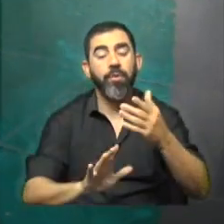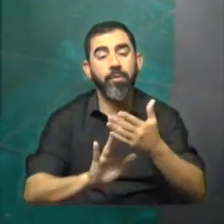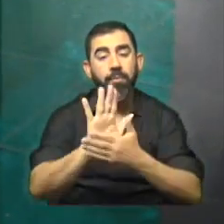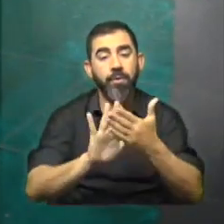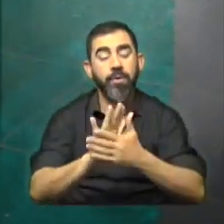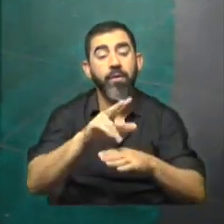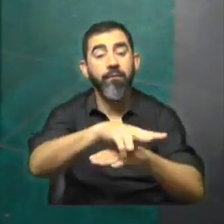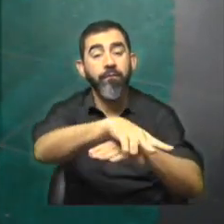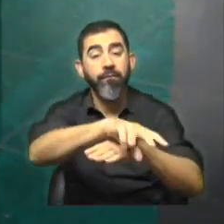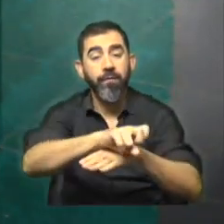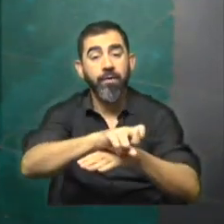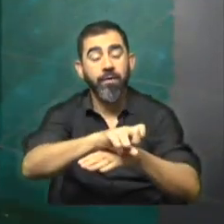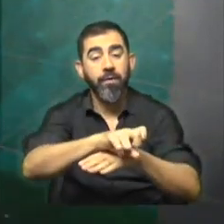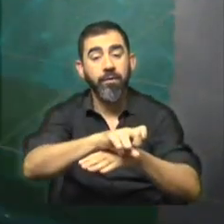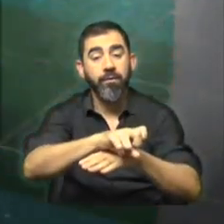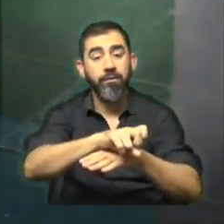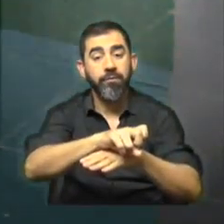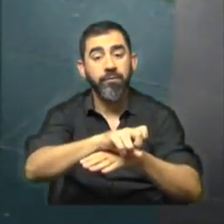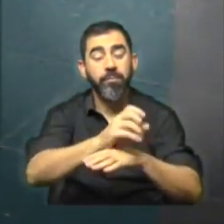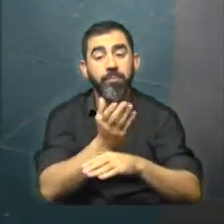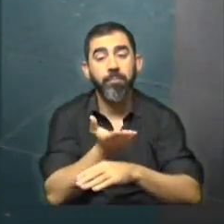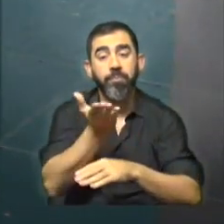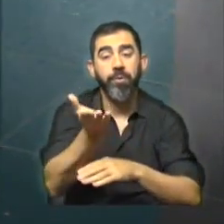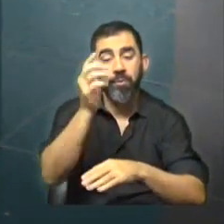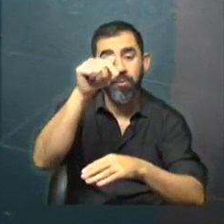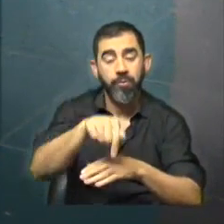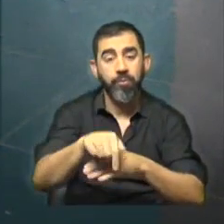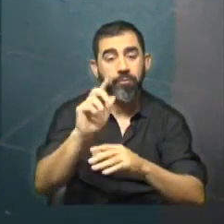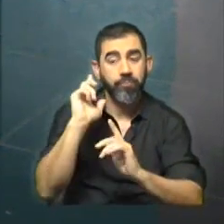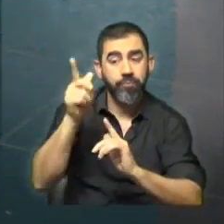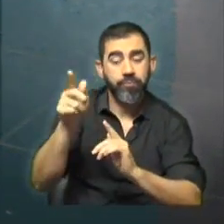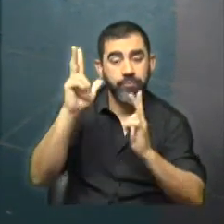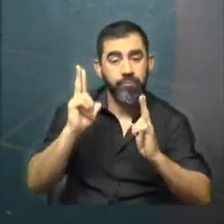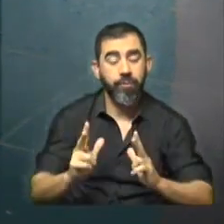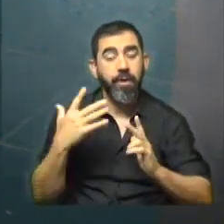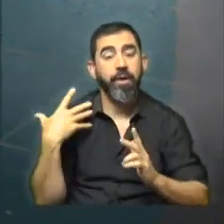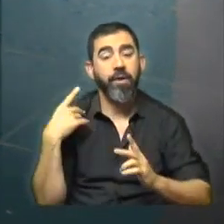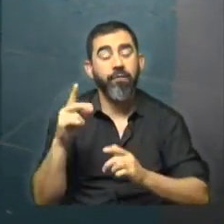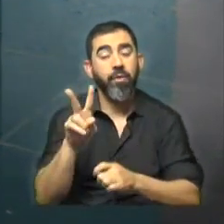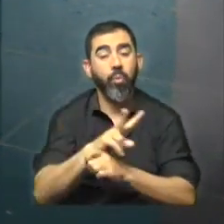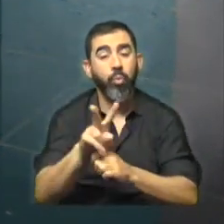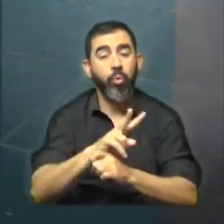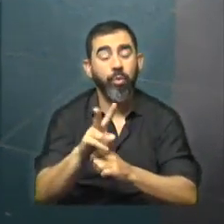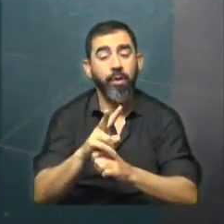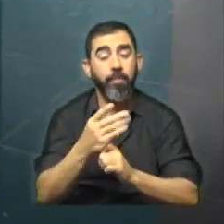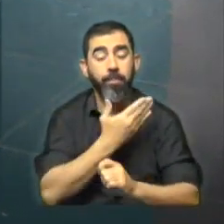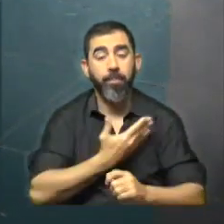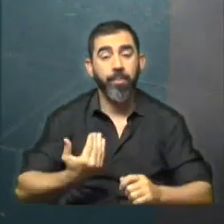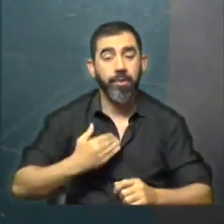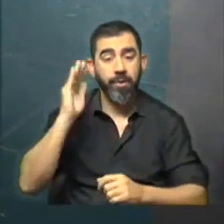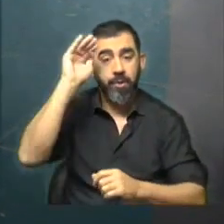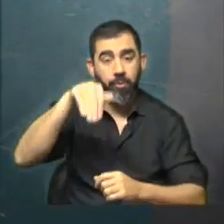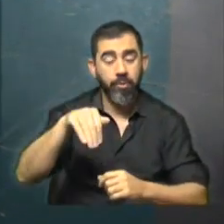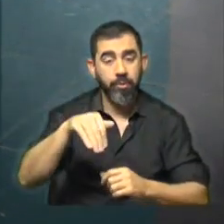mañana. La fiscal Gabriela Fossati va a solicitar hoy la formalización del jefe de la custodia del presidente de la República